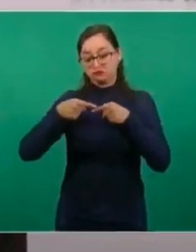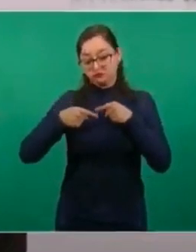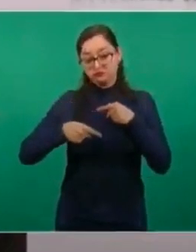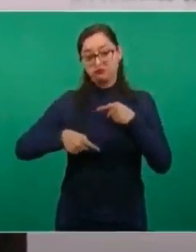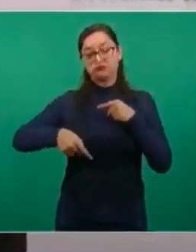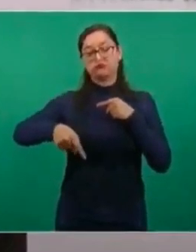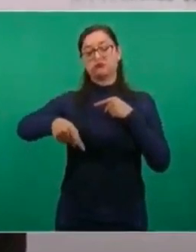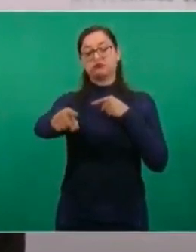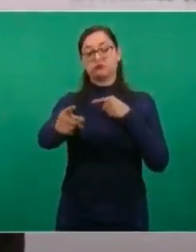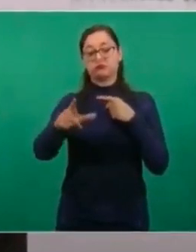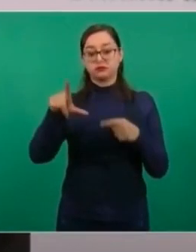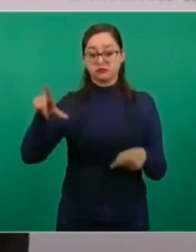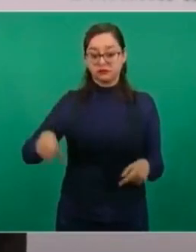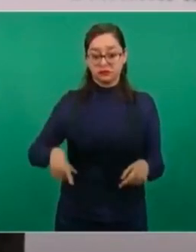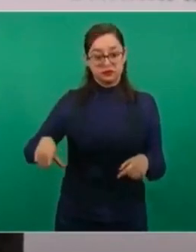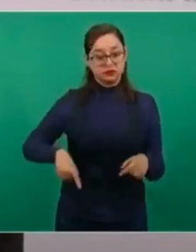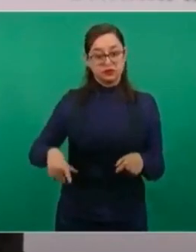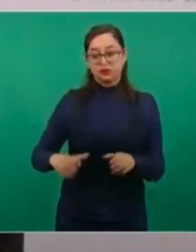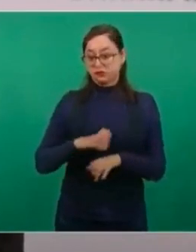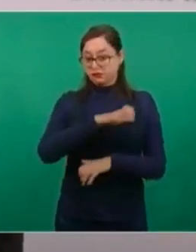gobierno,